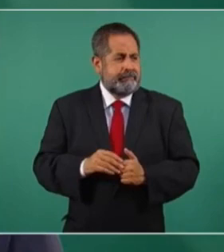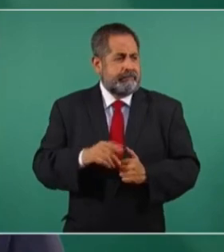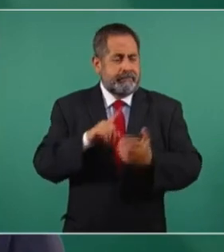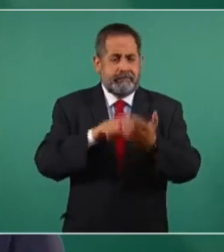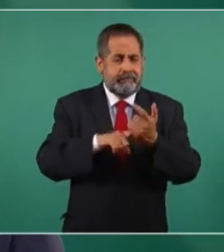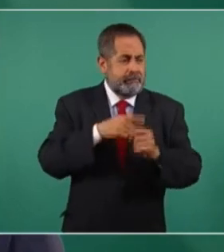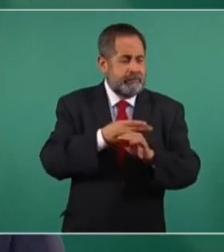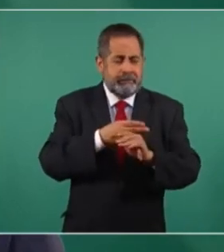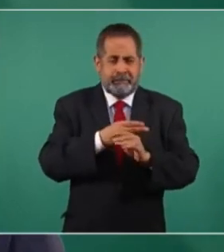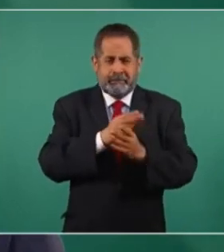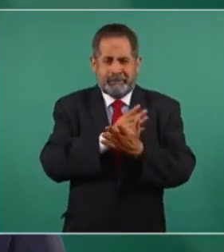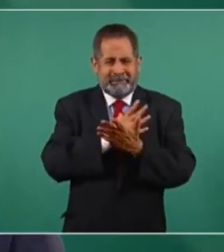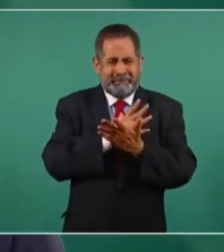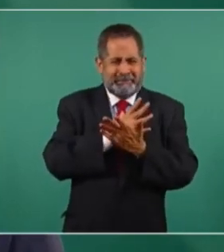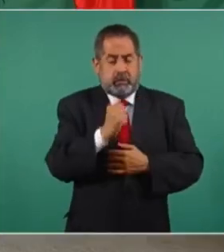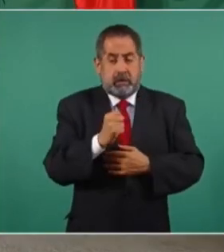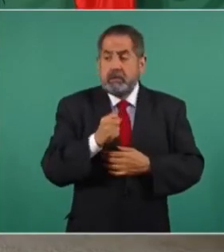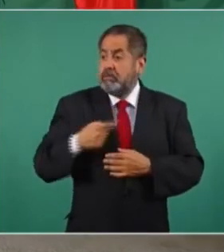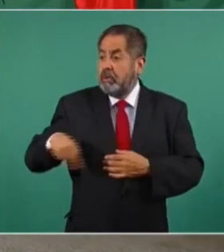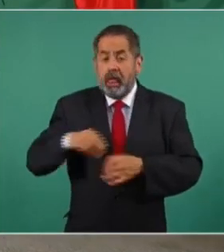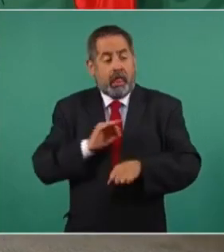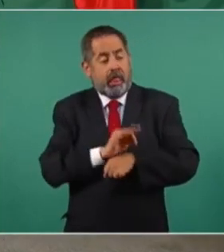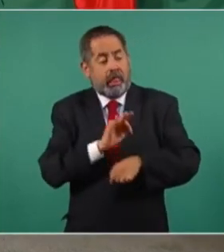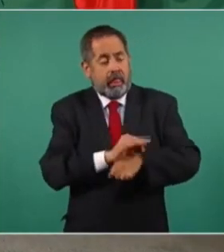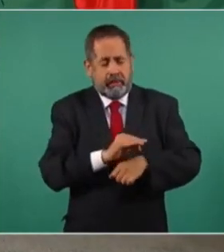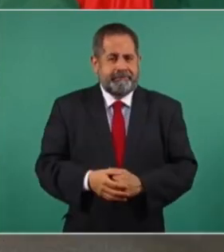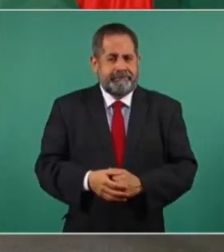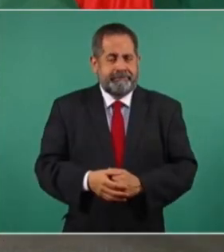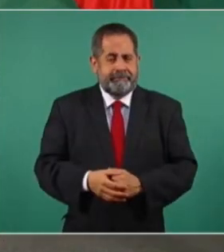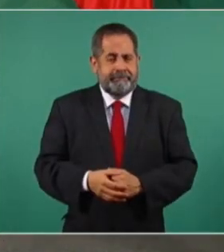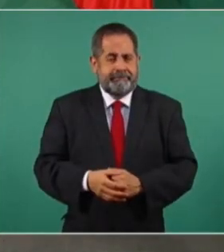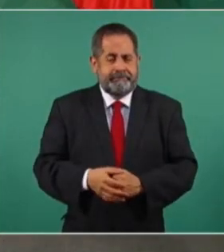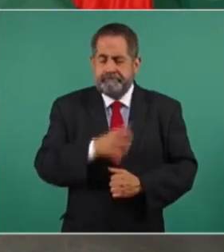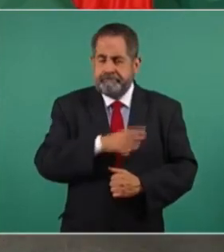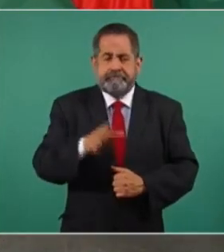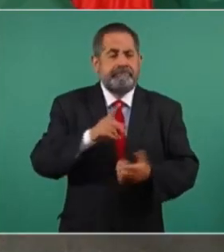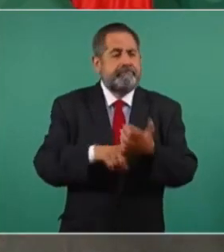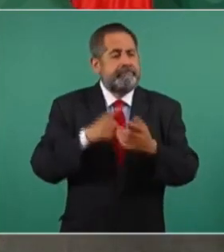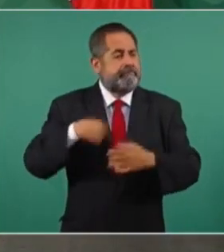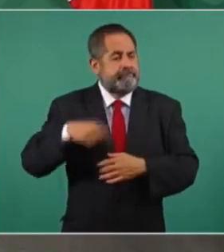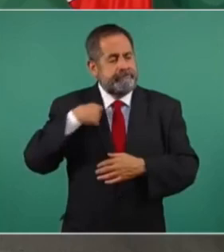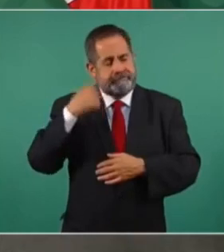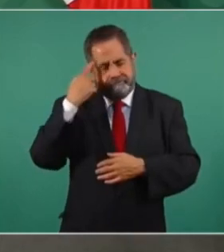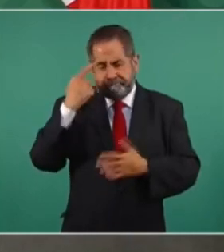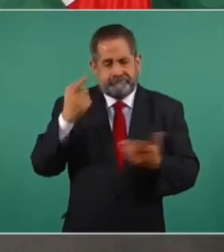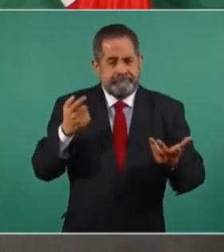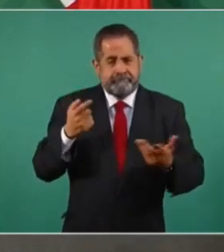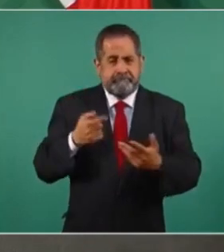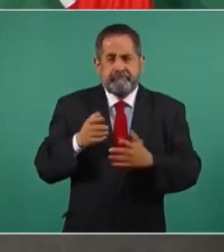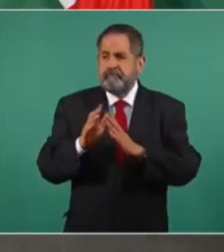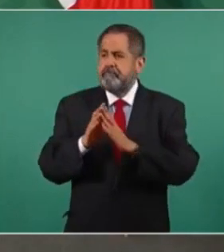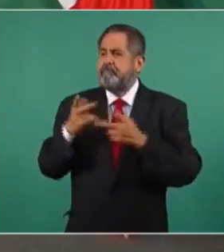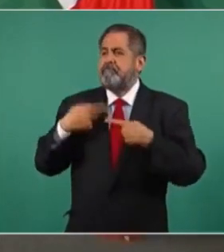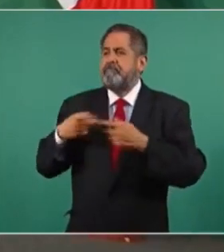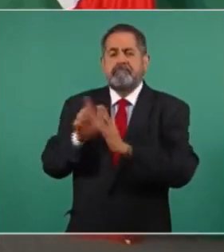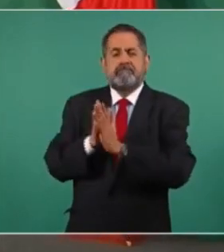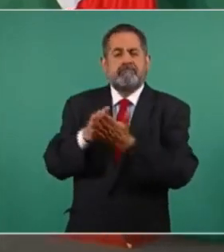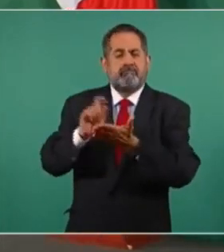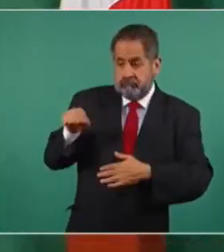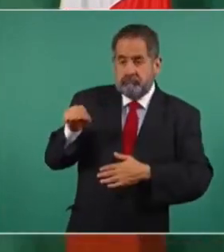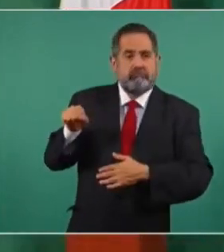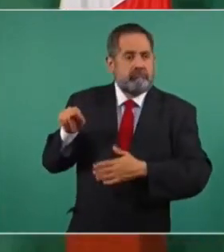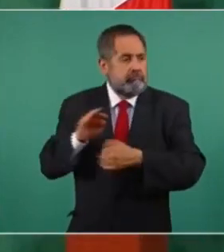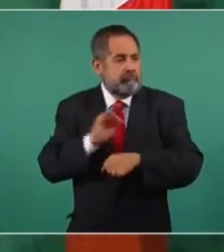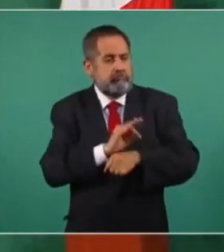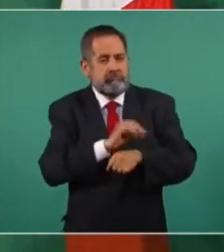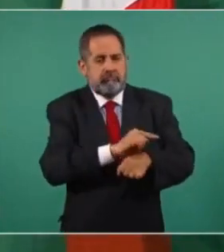derecha. Algo así increíble. Estamos hablando de escritores famosos,